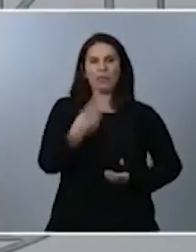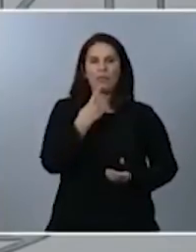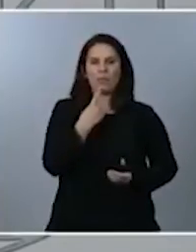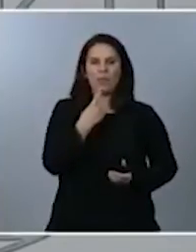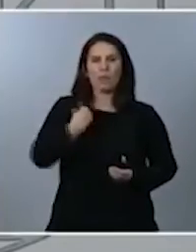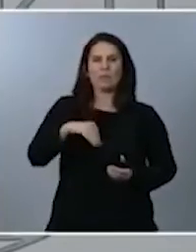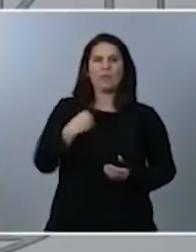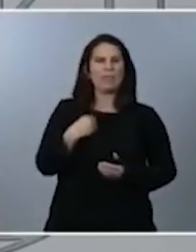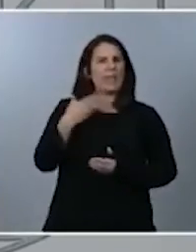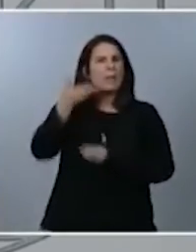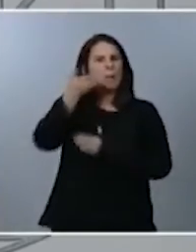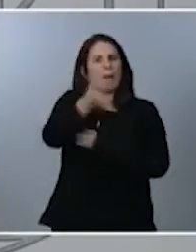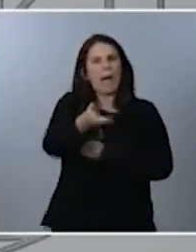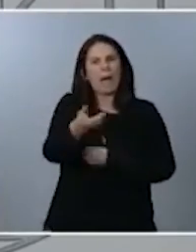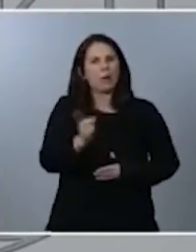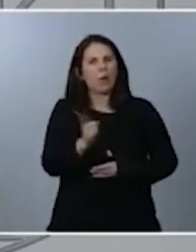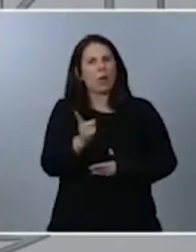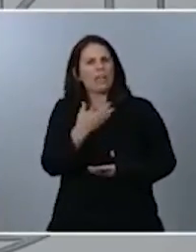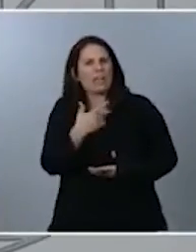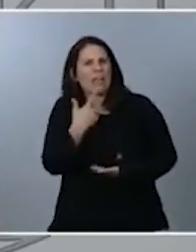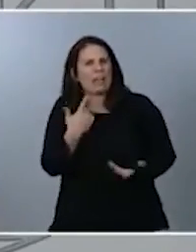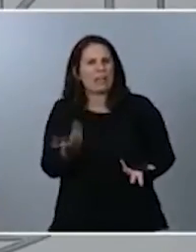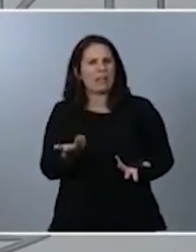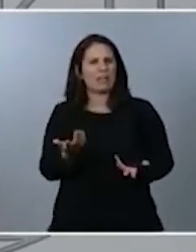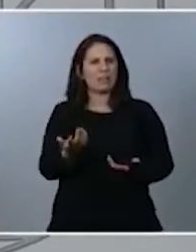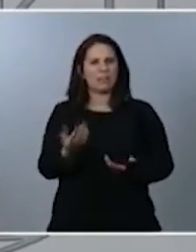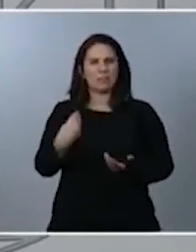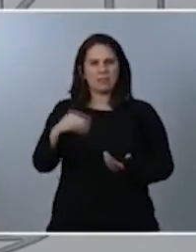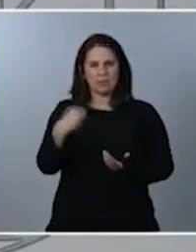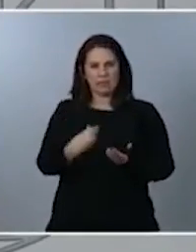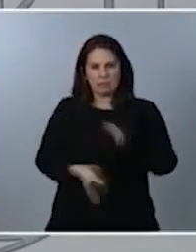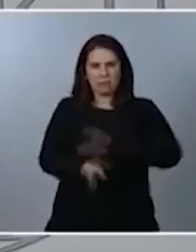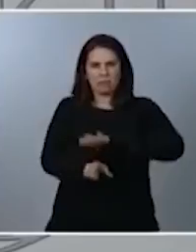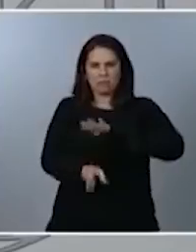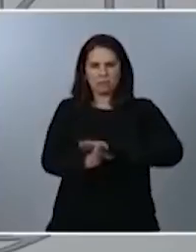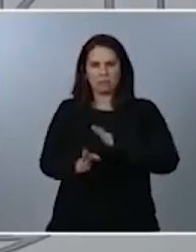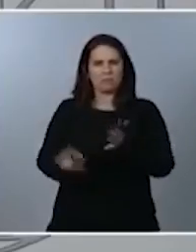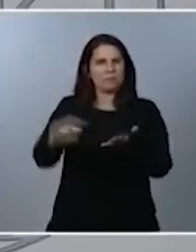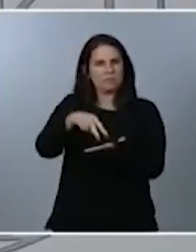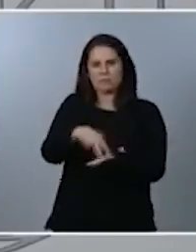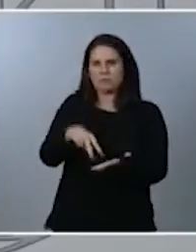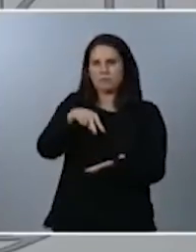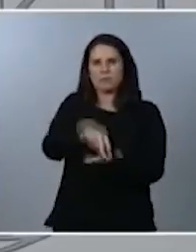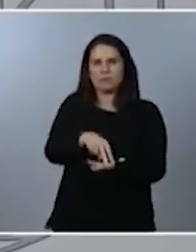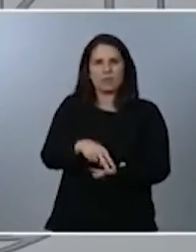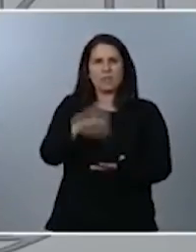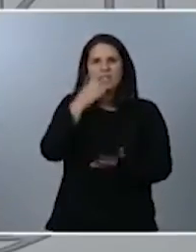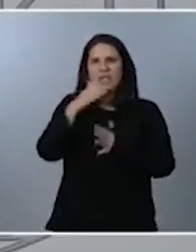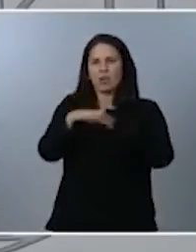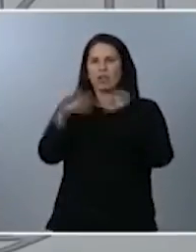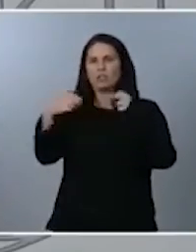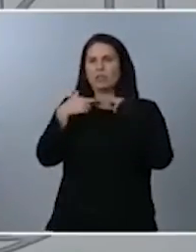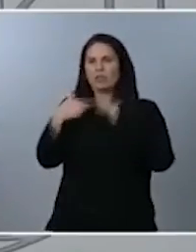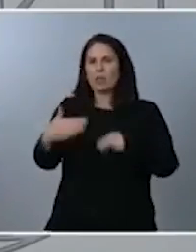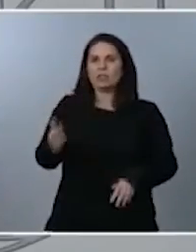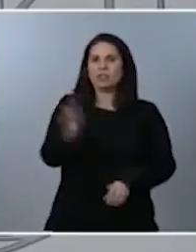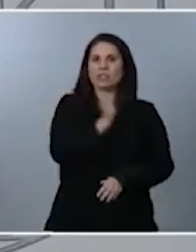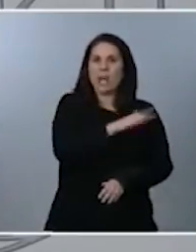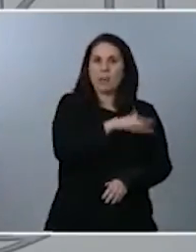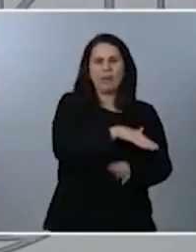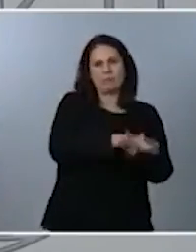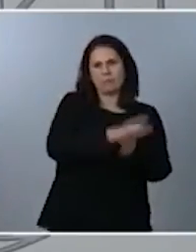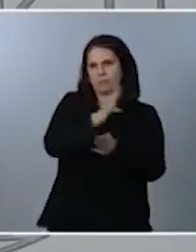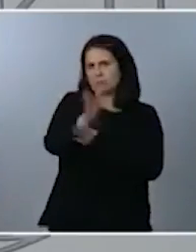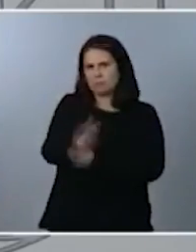comparecer. El presidente seguirá compareciendo todas las veces que el Congreso de los Diputados lo llama y, concretamente, toda la semana,